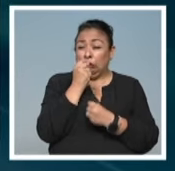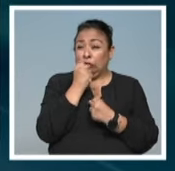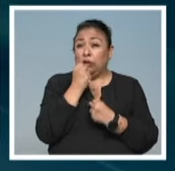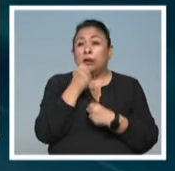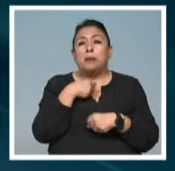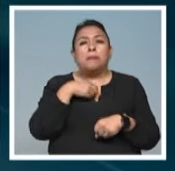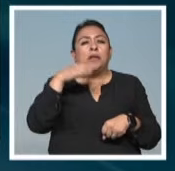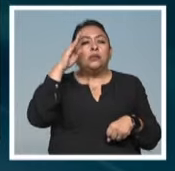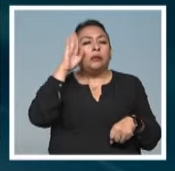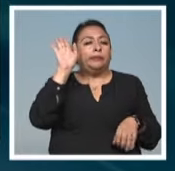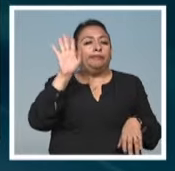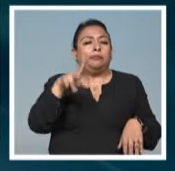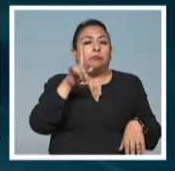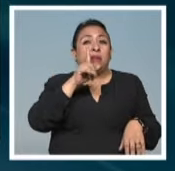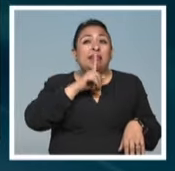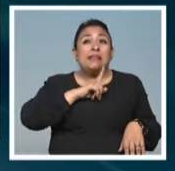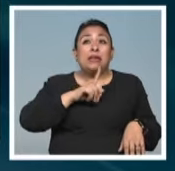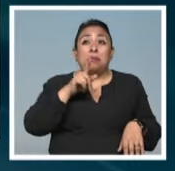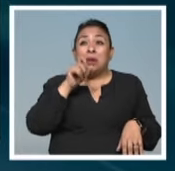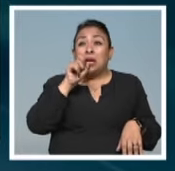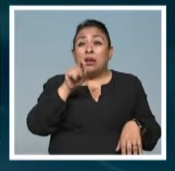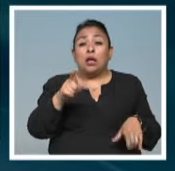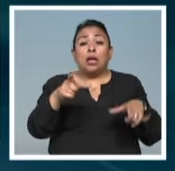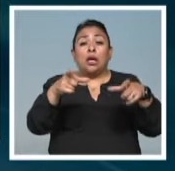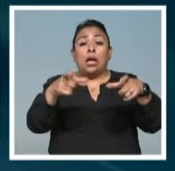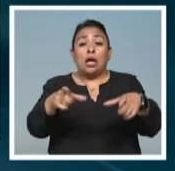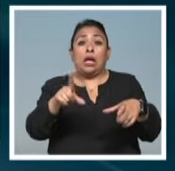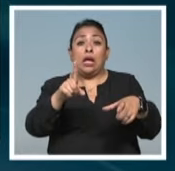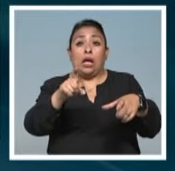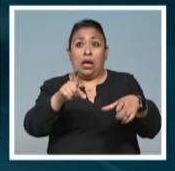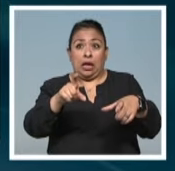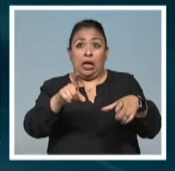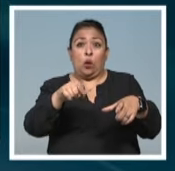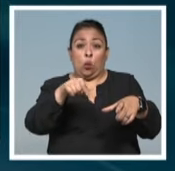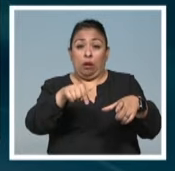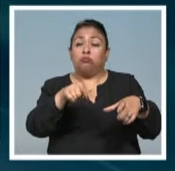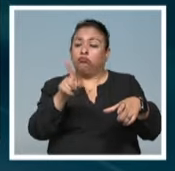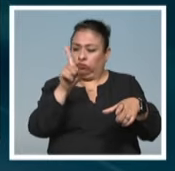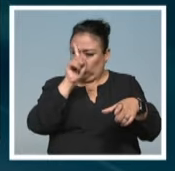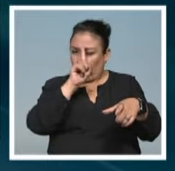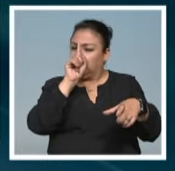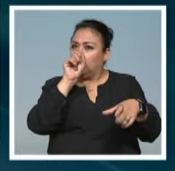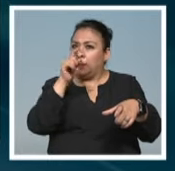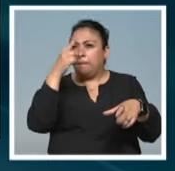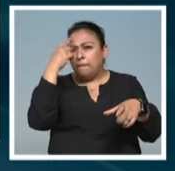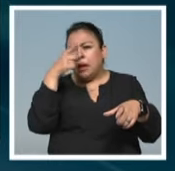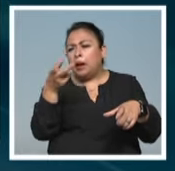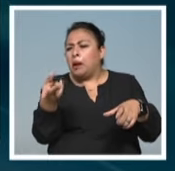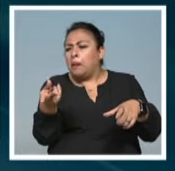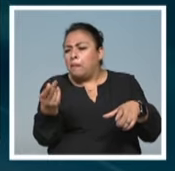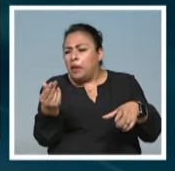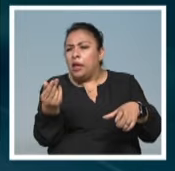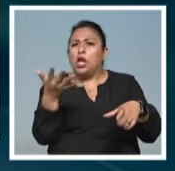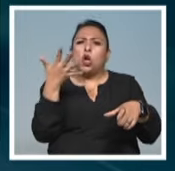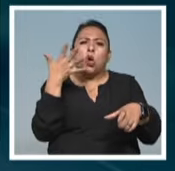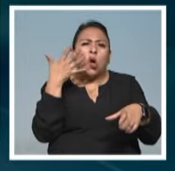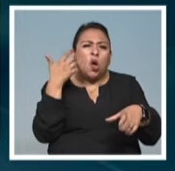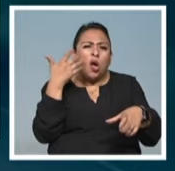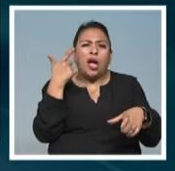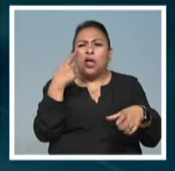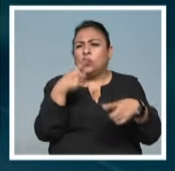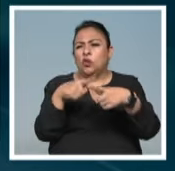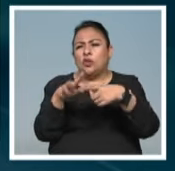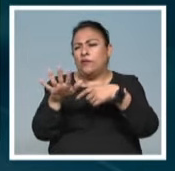pareciera mentira, pero así como se dejan recipientes con agua, que es una muy buena recomendación para los perritos, gatitos y otra fauna